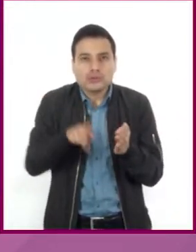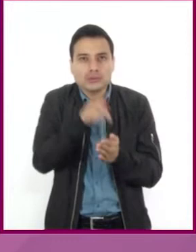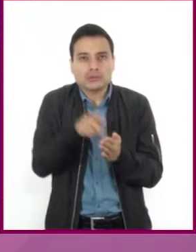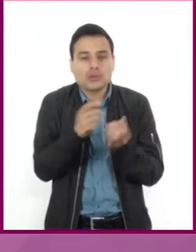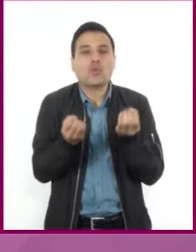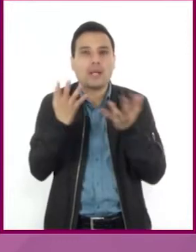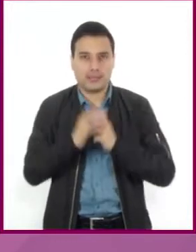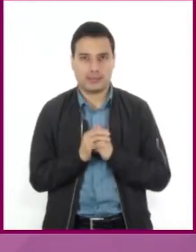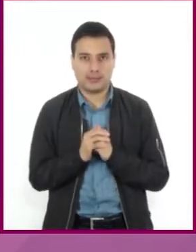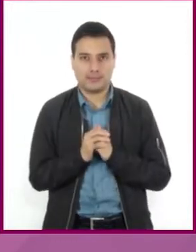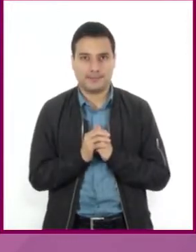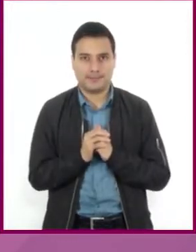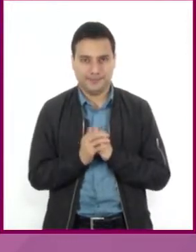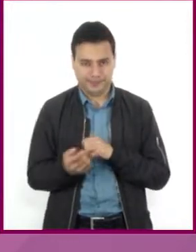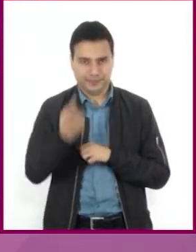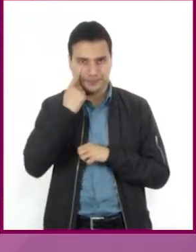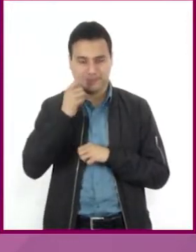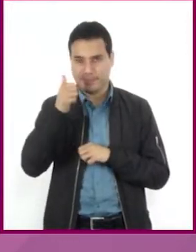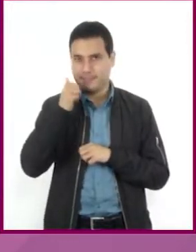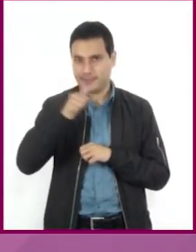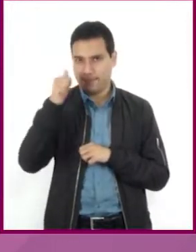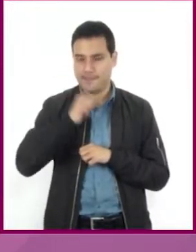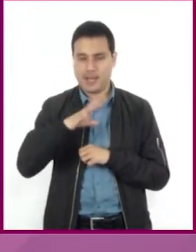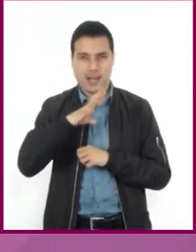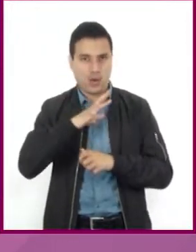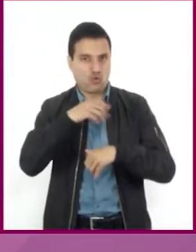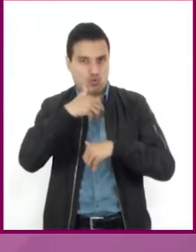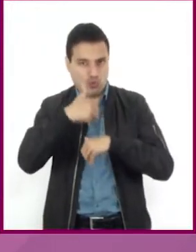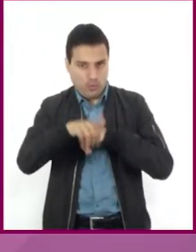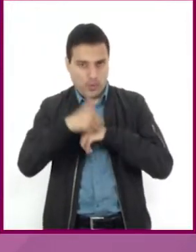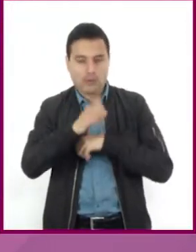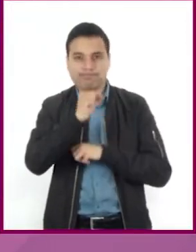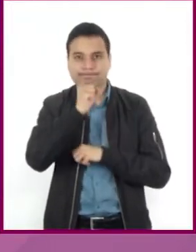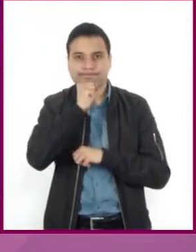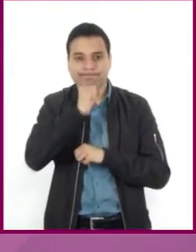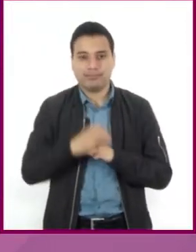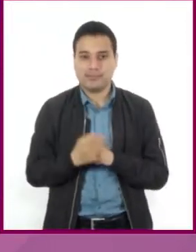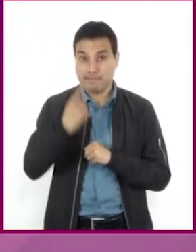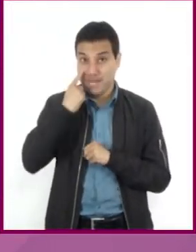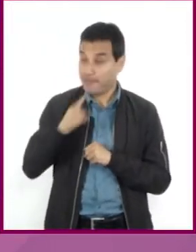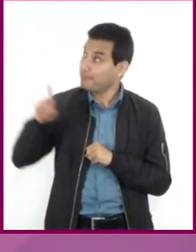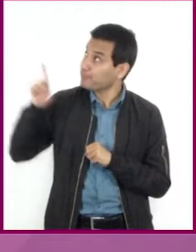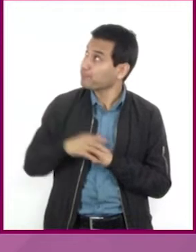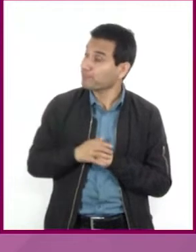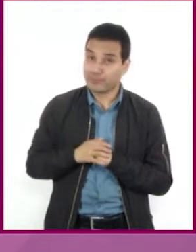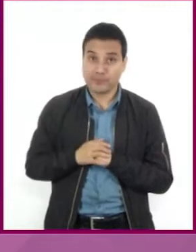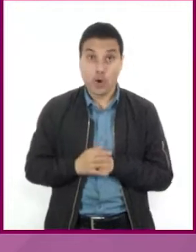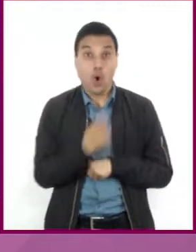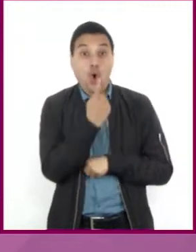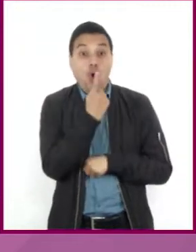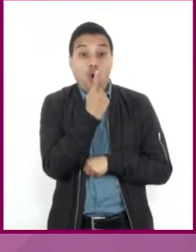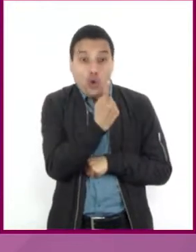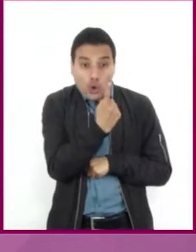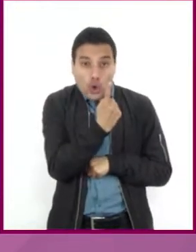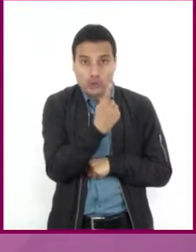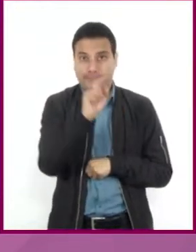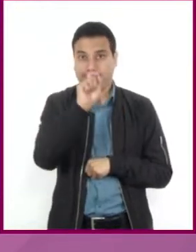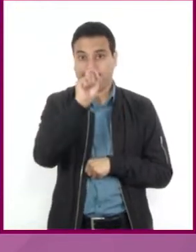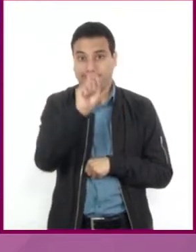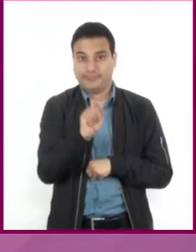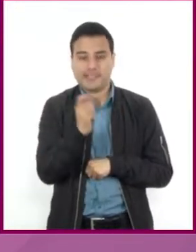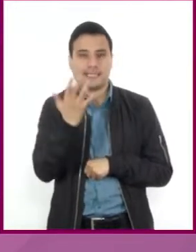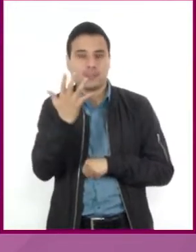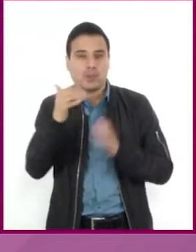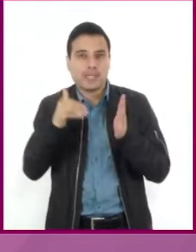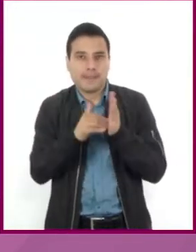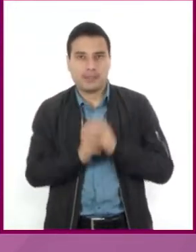y es expresada a través de una fracción. En este ejemplo, la escala se lee 1 a 50 mil. Es decir,